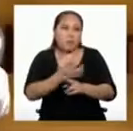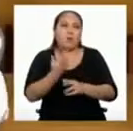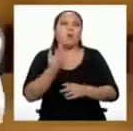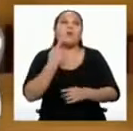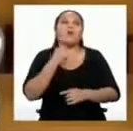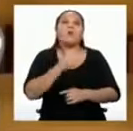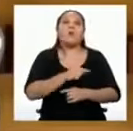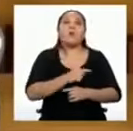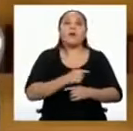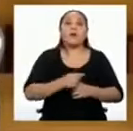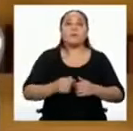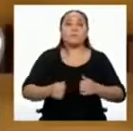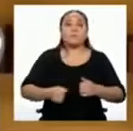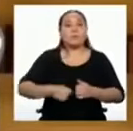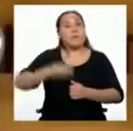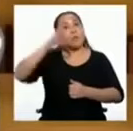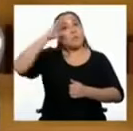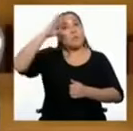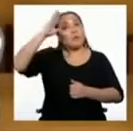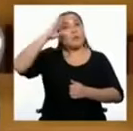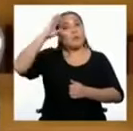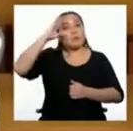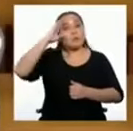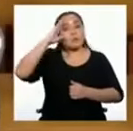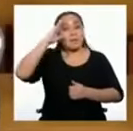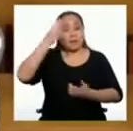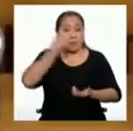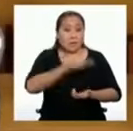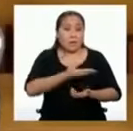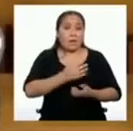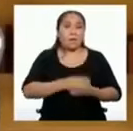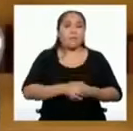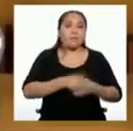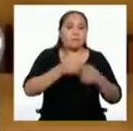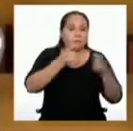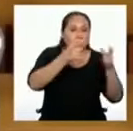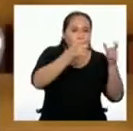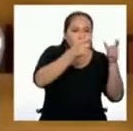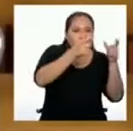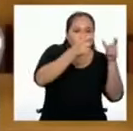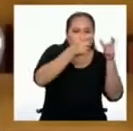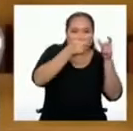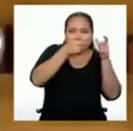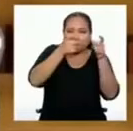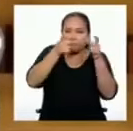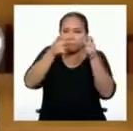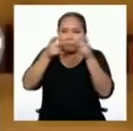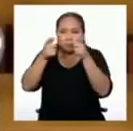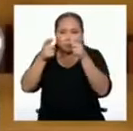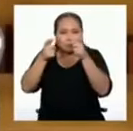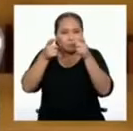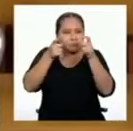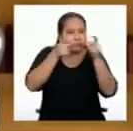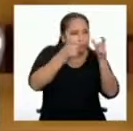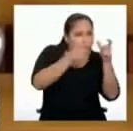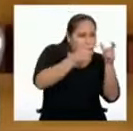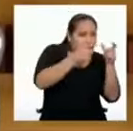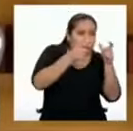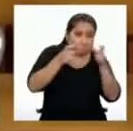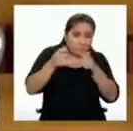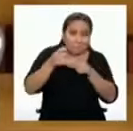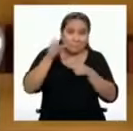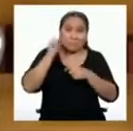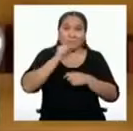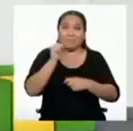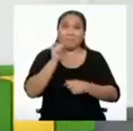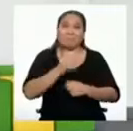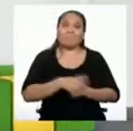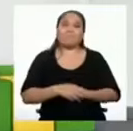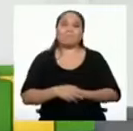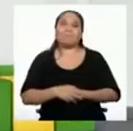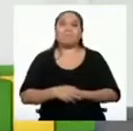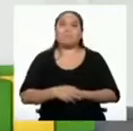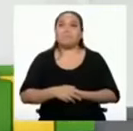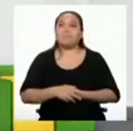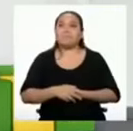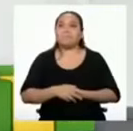La fuerza del orden, principalmente, la policía tiene que realizar acciones constantes de vigilancia.